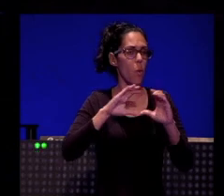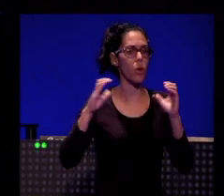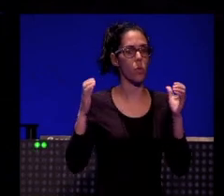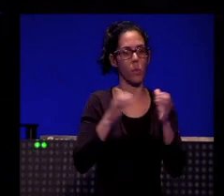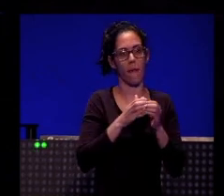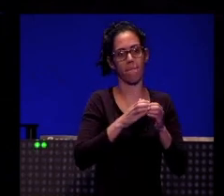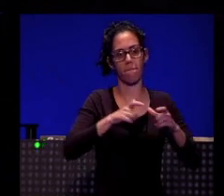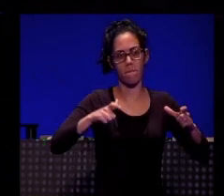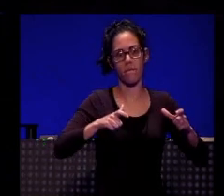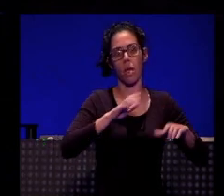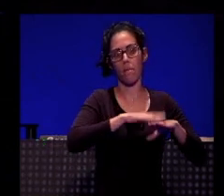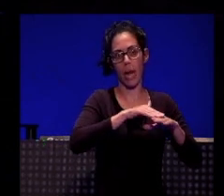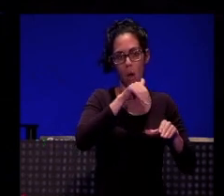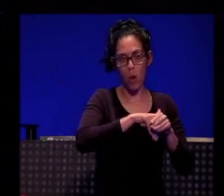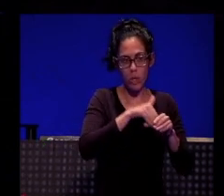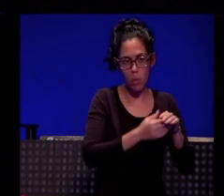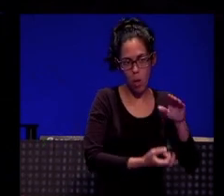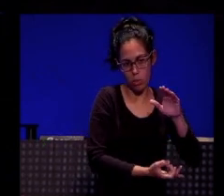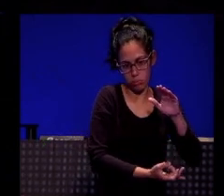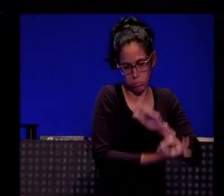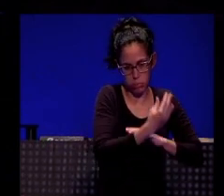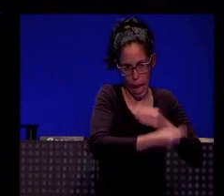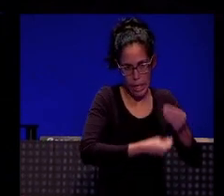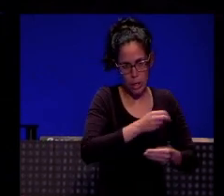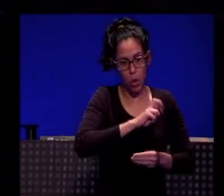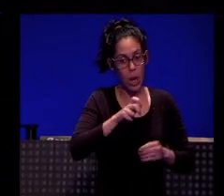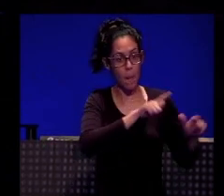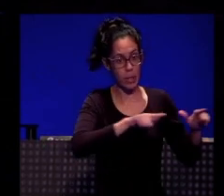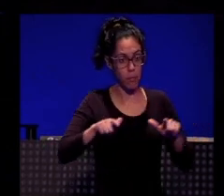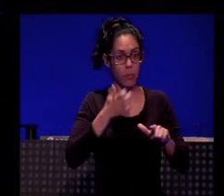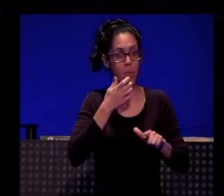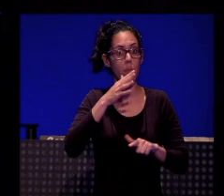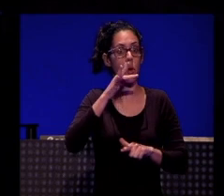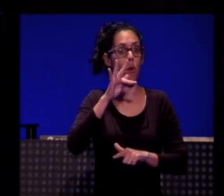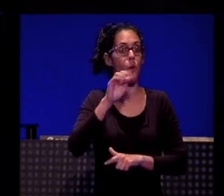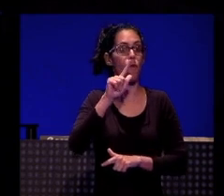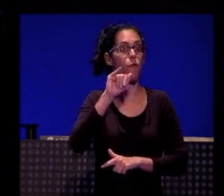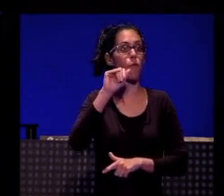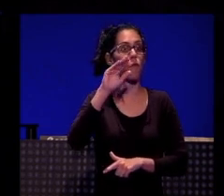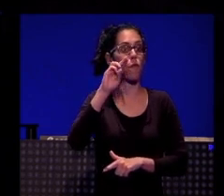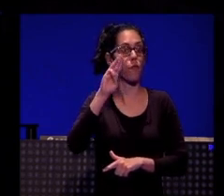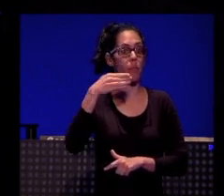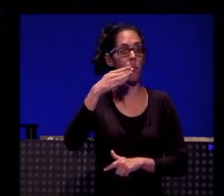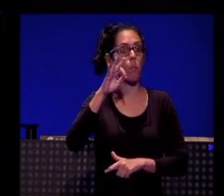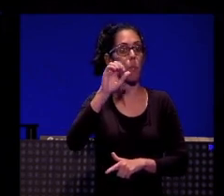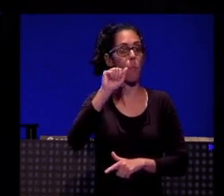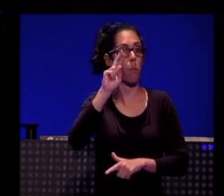generando contenido en otras plataformas. Ya estamos en Fleetboard, que es una